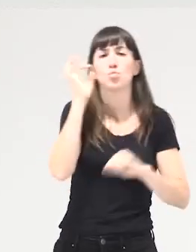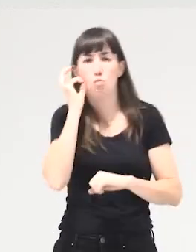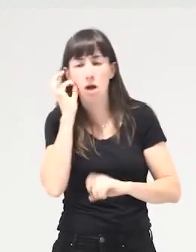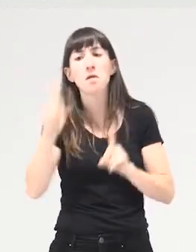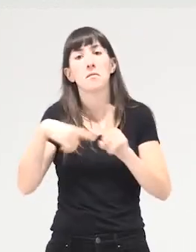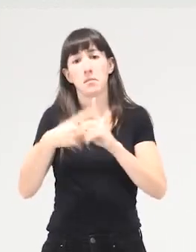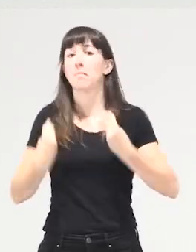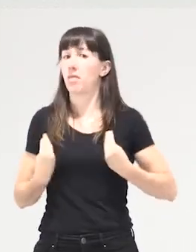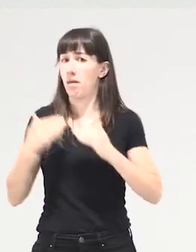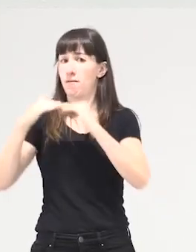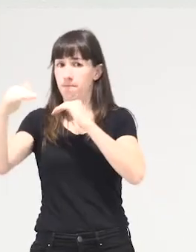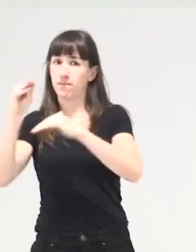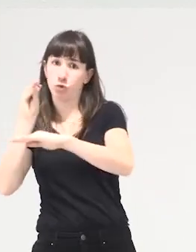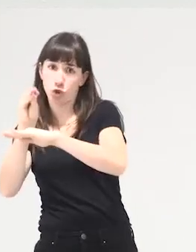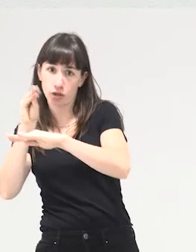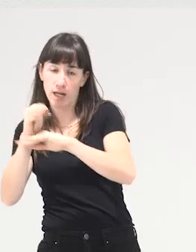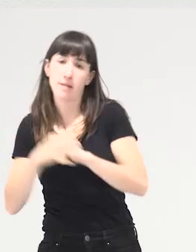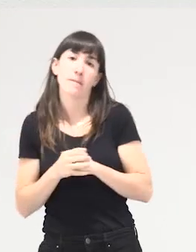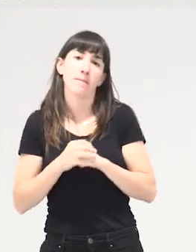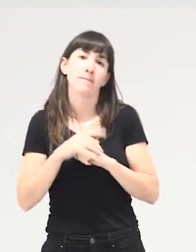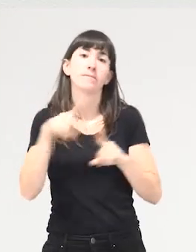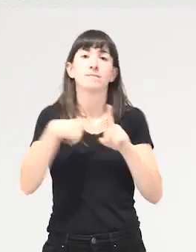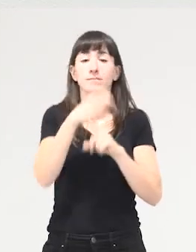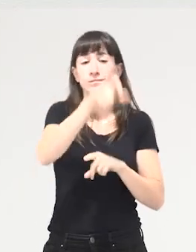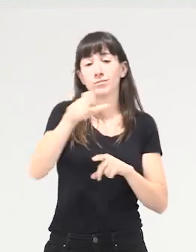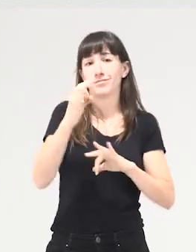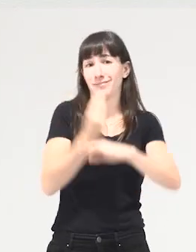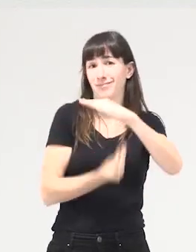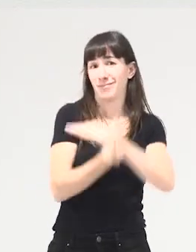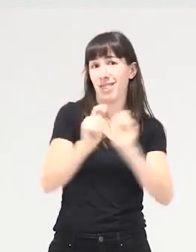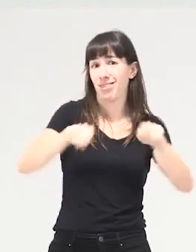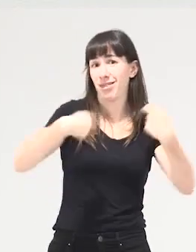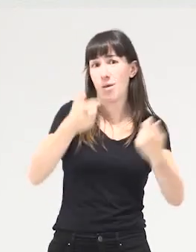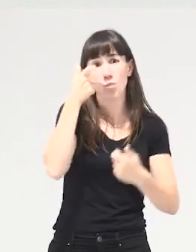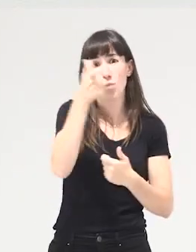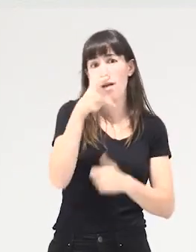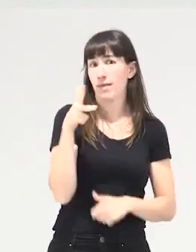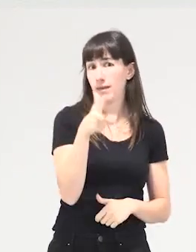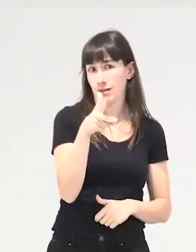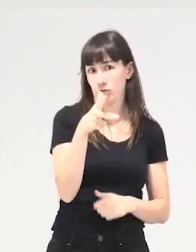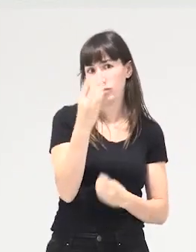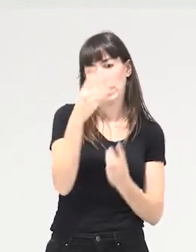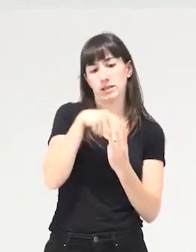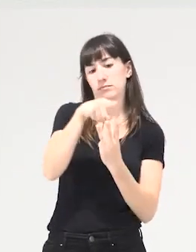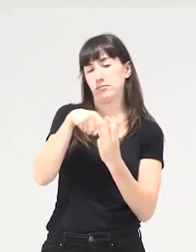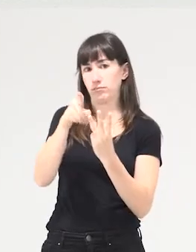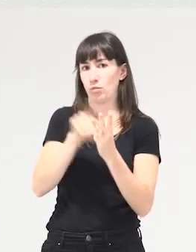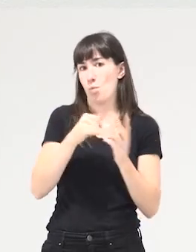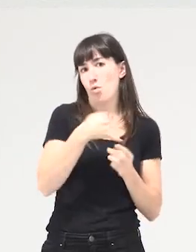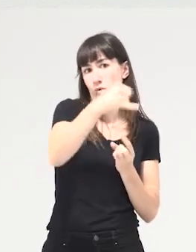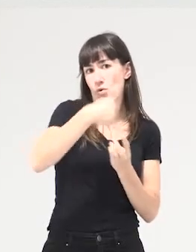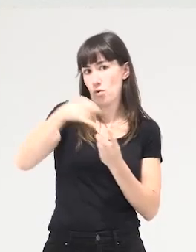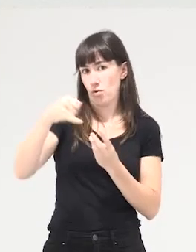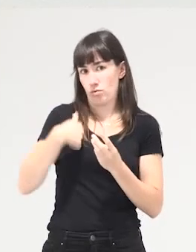sostenibilidad de la vida y por los derechos de los pueblos indígenas, que son los tres principales ejes de trabajo que abordamos